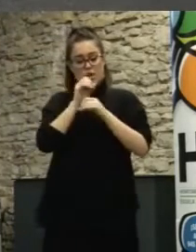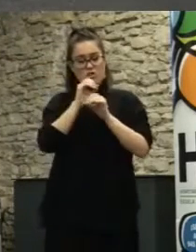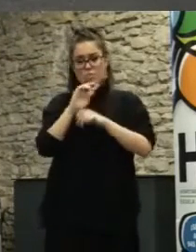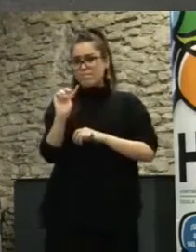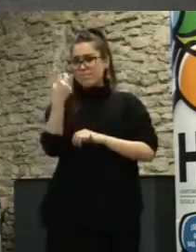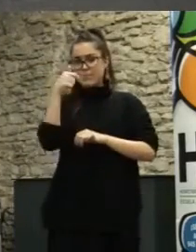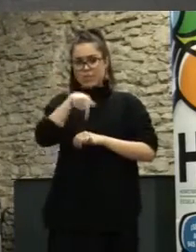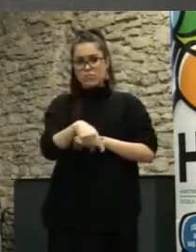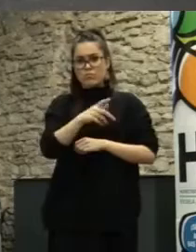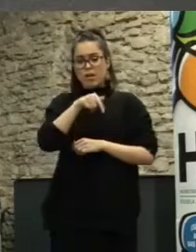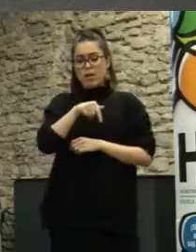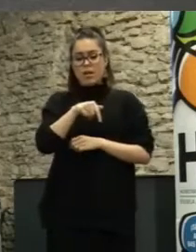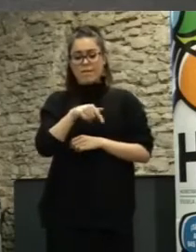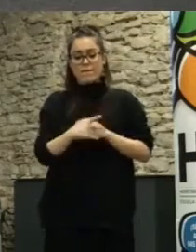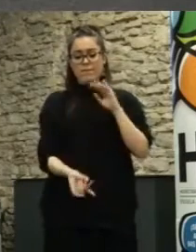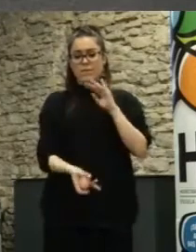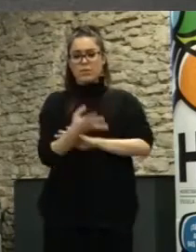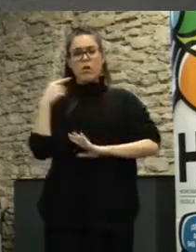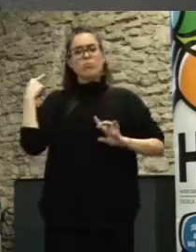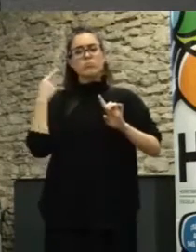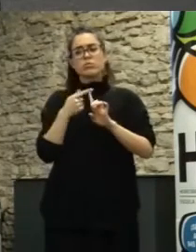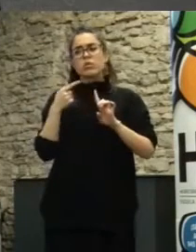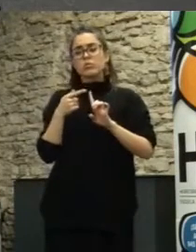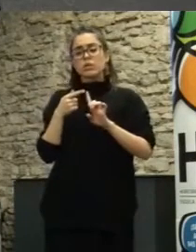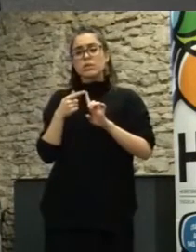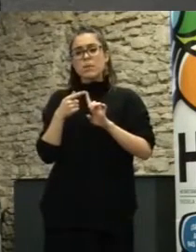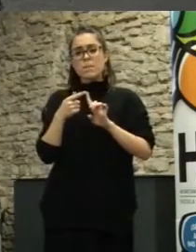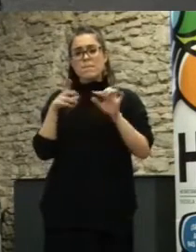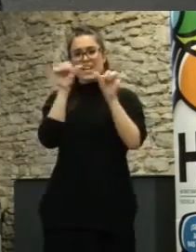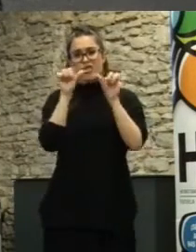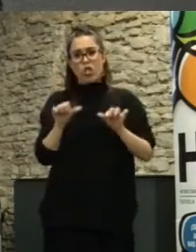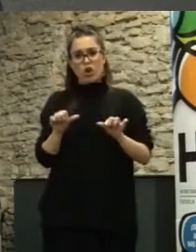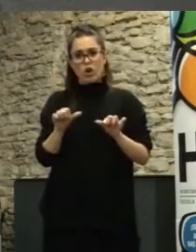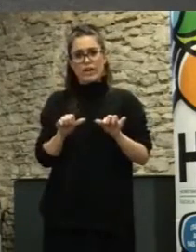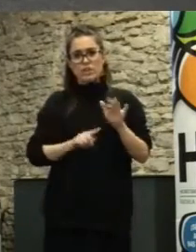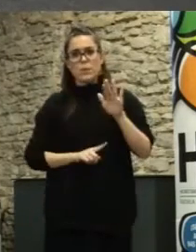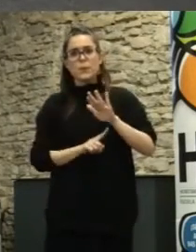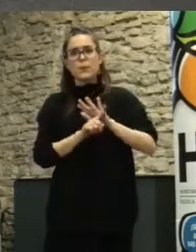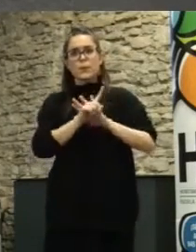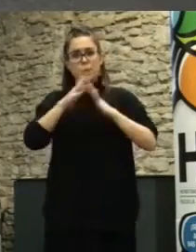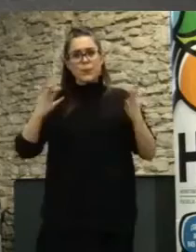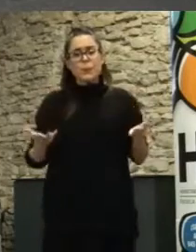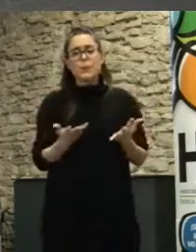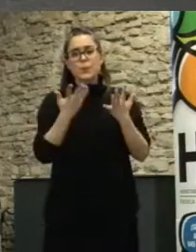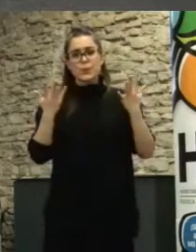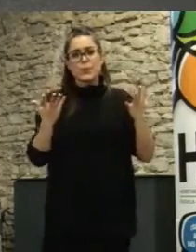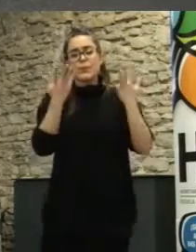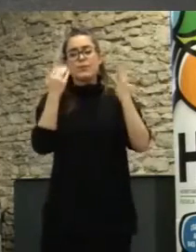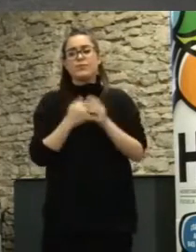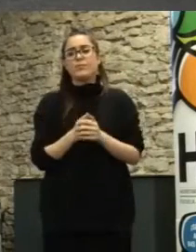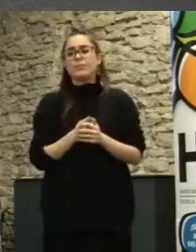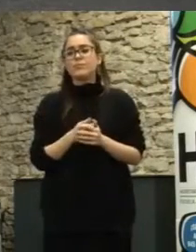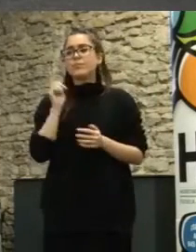pues para potenciar este tipo de metodologías como habíamos comentado las